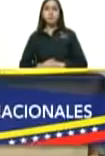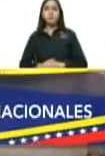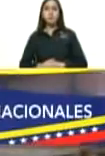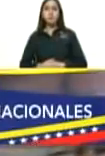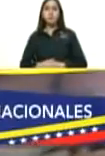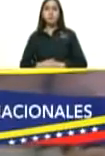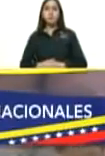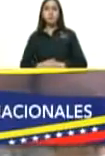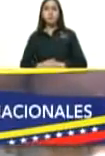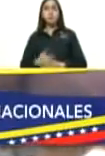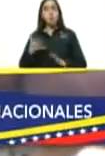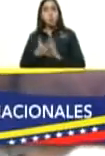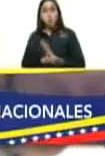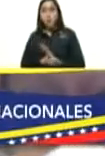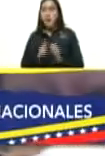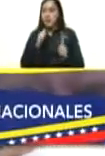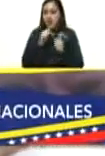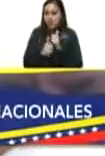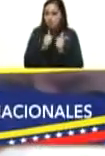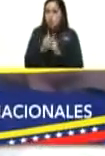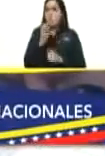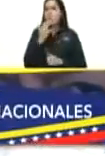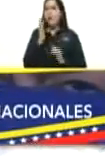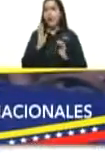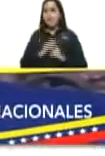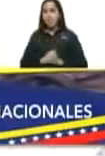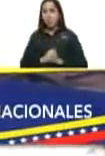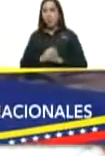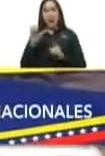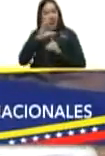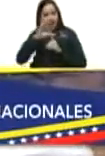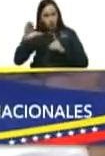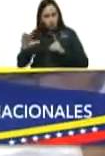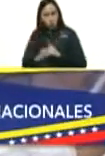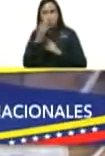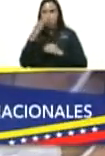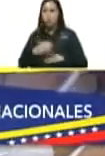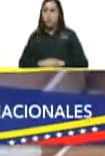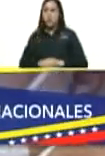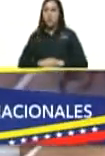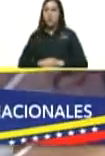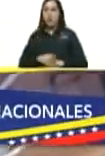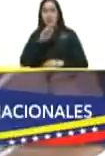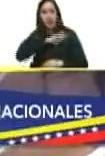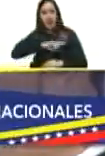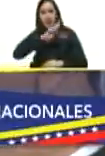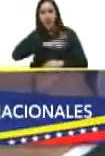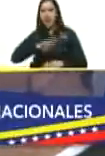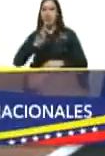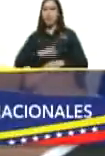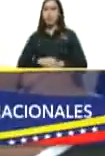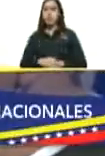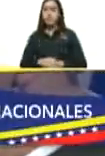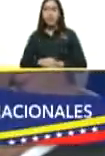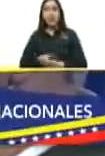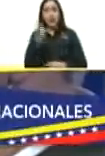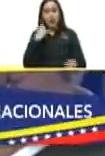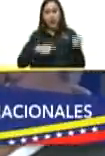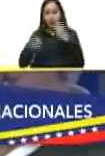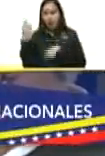en el deporte en la cultura en la vida espiritual en la economía